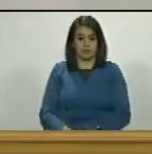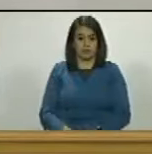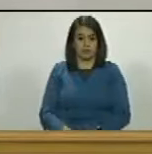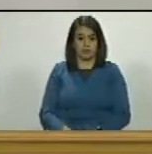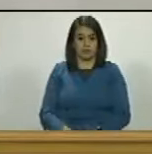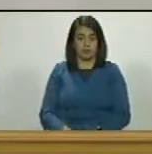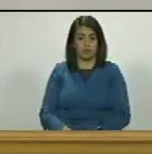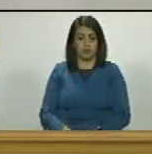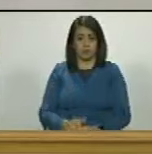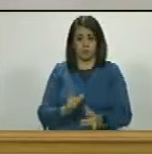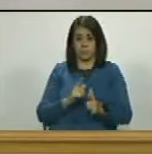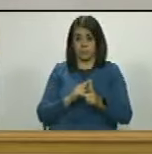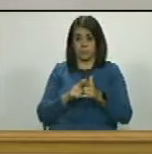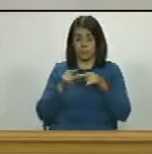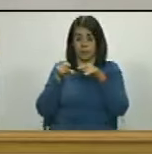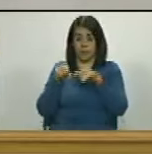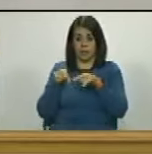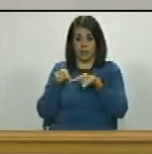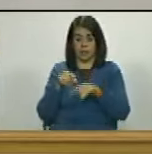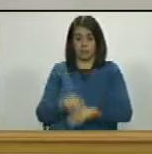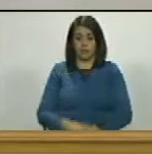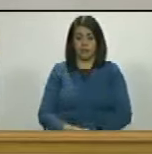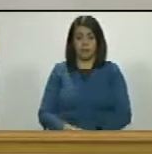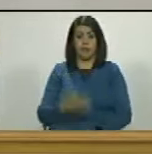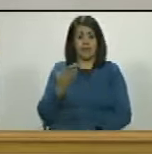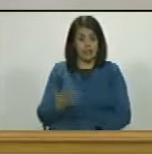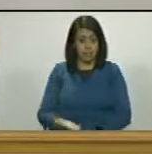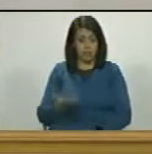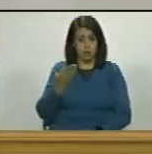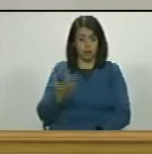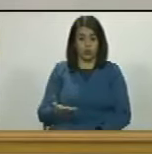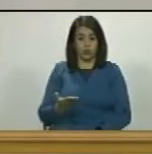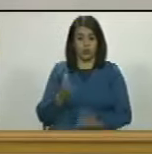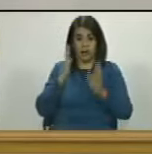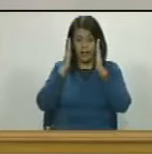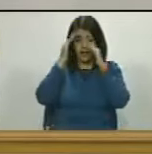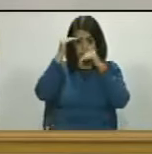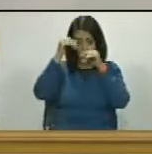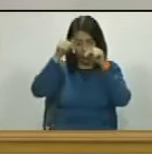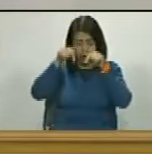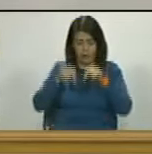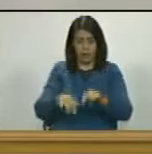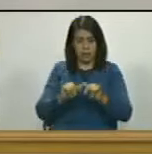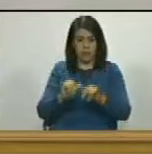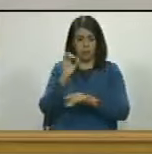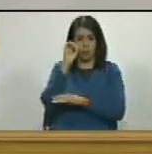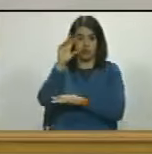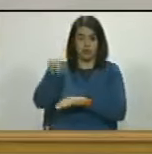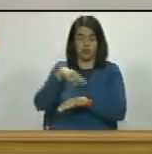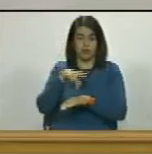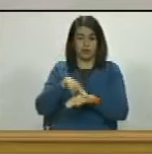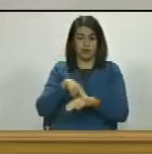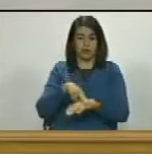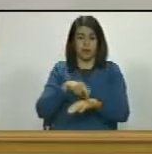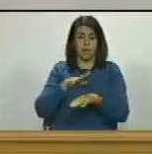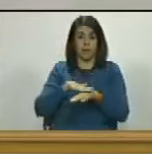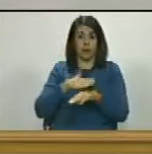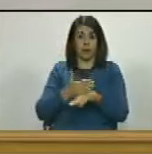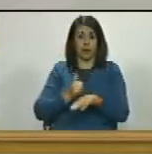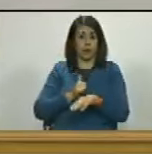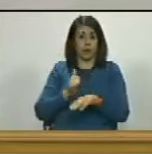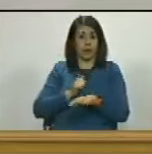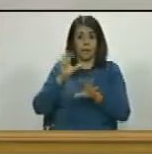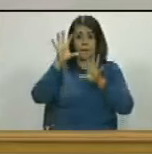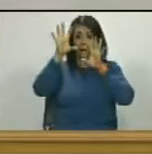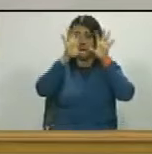entonces eso es fundamental que sea atendido por esta asamblea nacional porque en cualquier